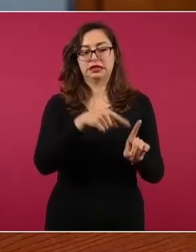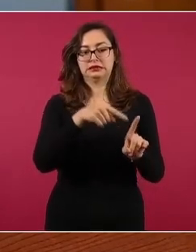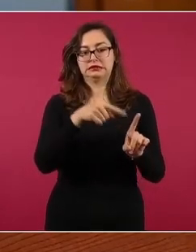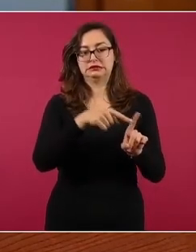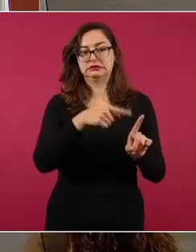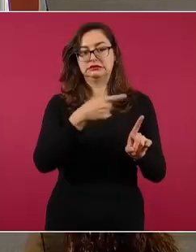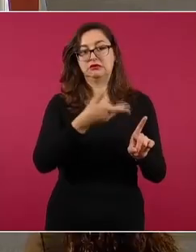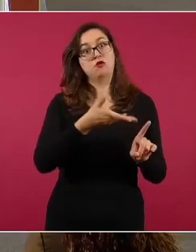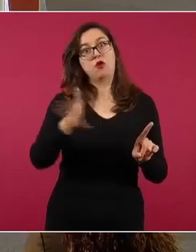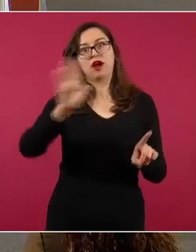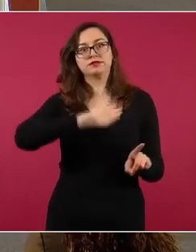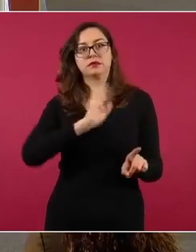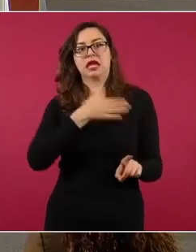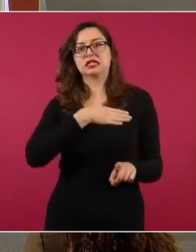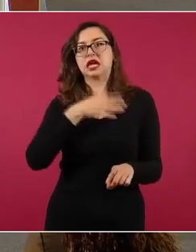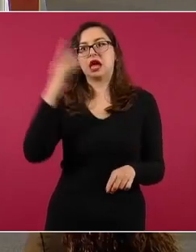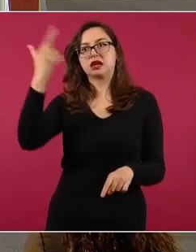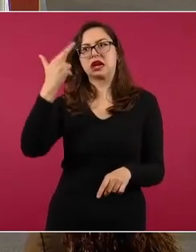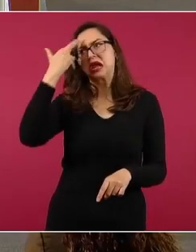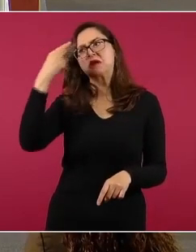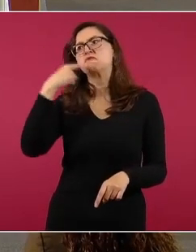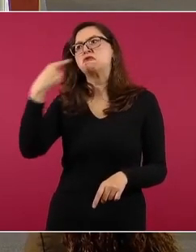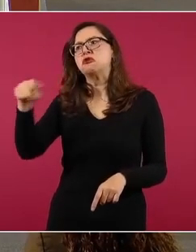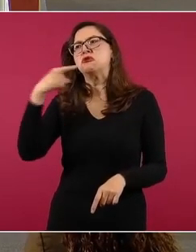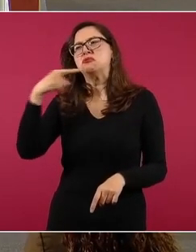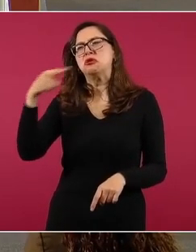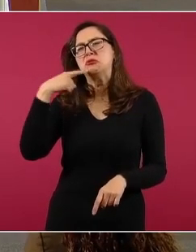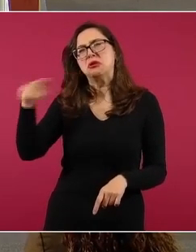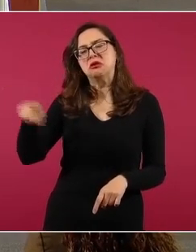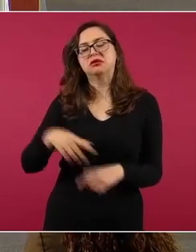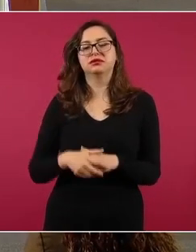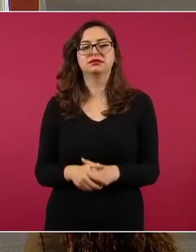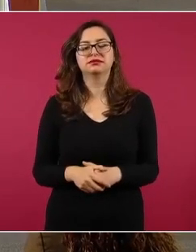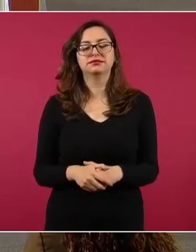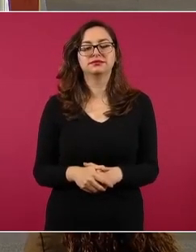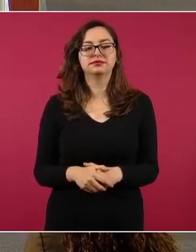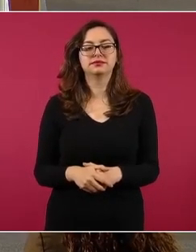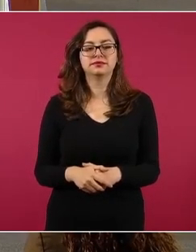Gustavo Madero,